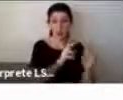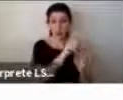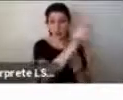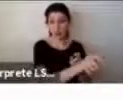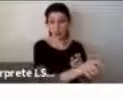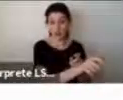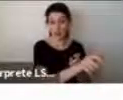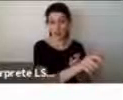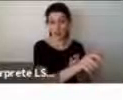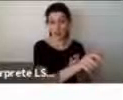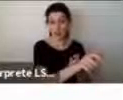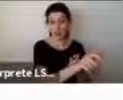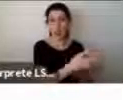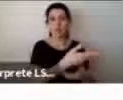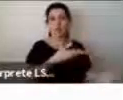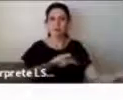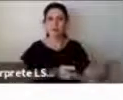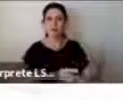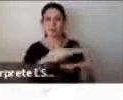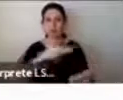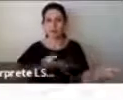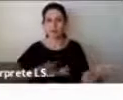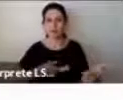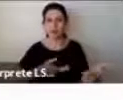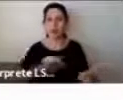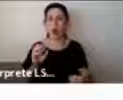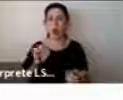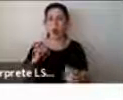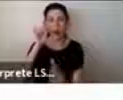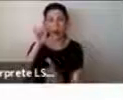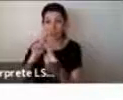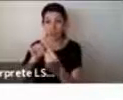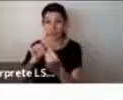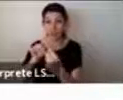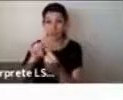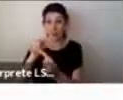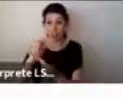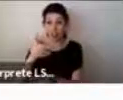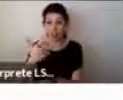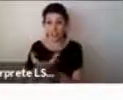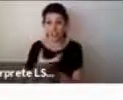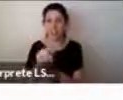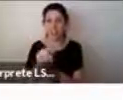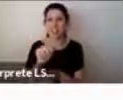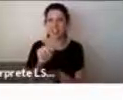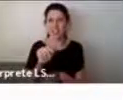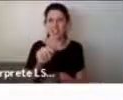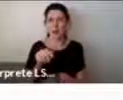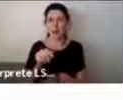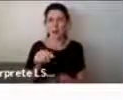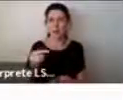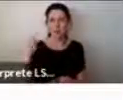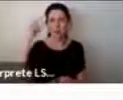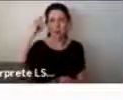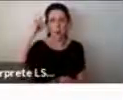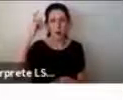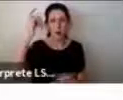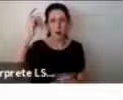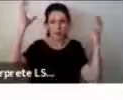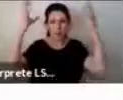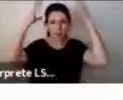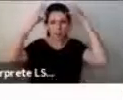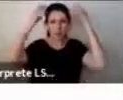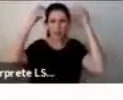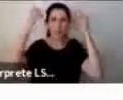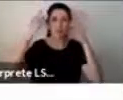forma efectiva o orientarlas hacia un objetivo son aquellas que pueden generar un mayor impacto a nivel cerebral que otras que es por ejemplo